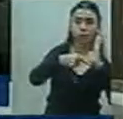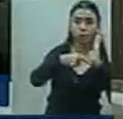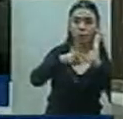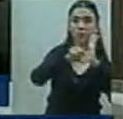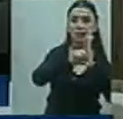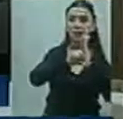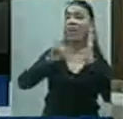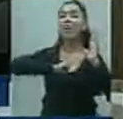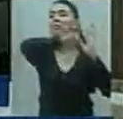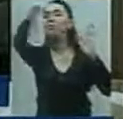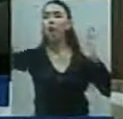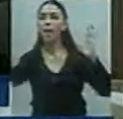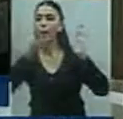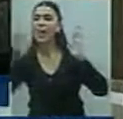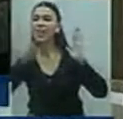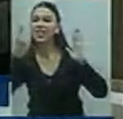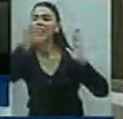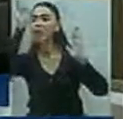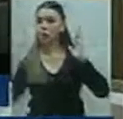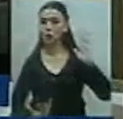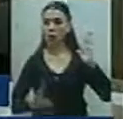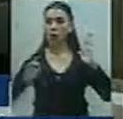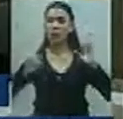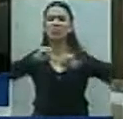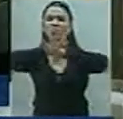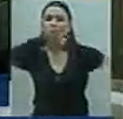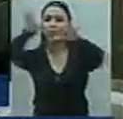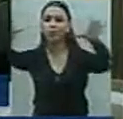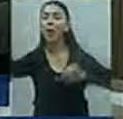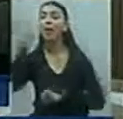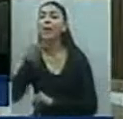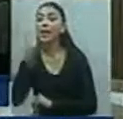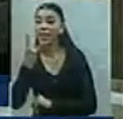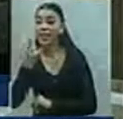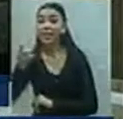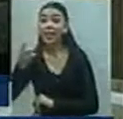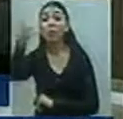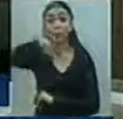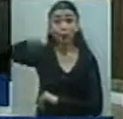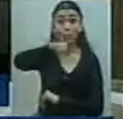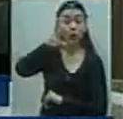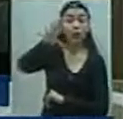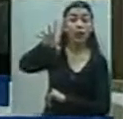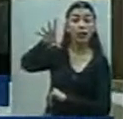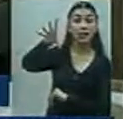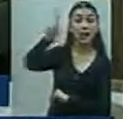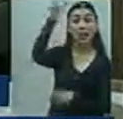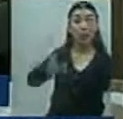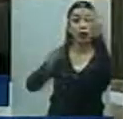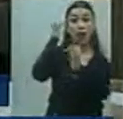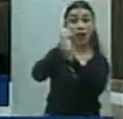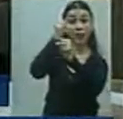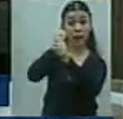con mentiras. Inclusive, le digo más, por si el productor se ha olvidado, hace un mes hubo una